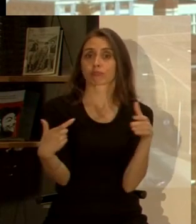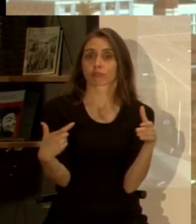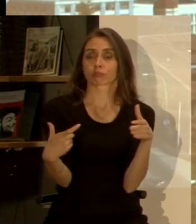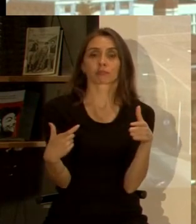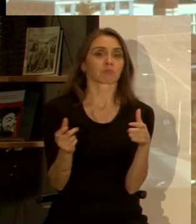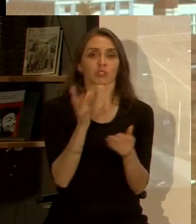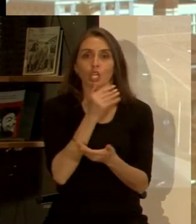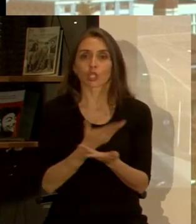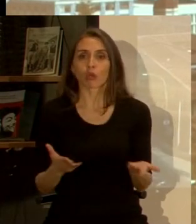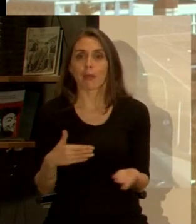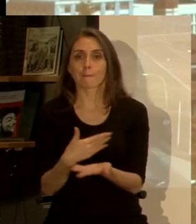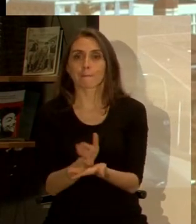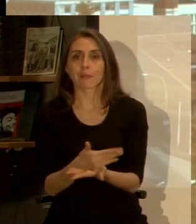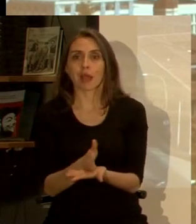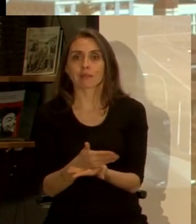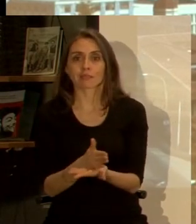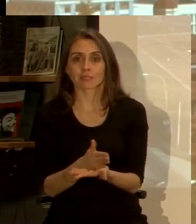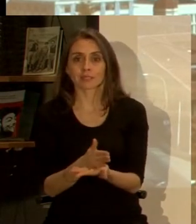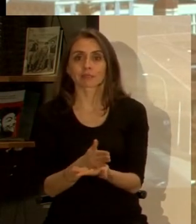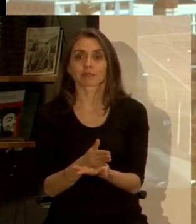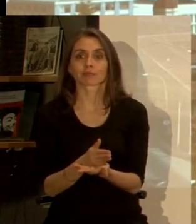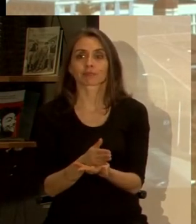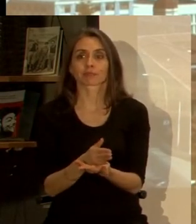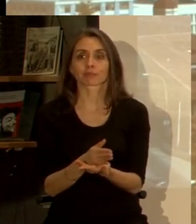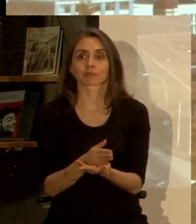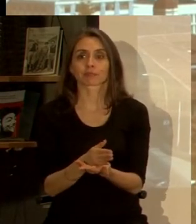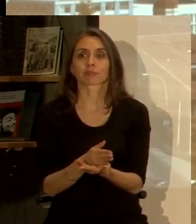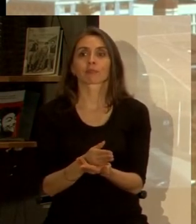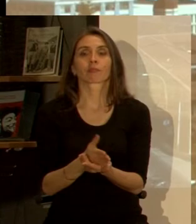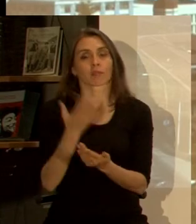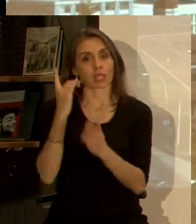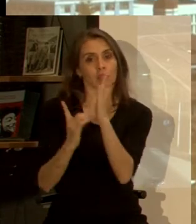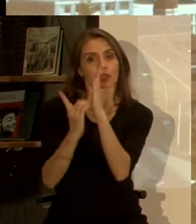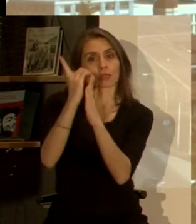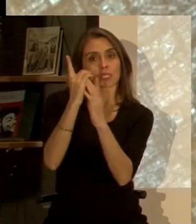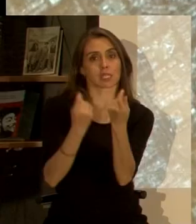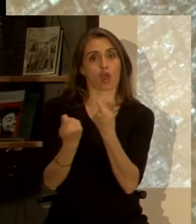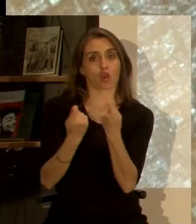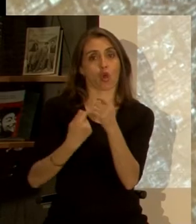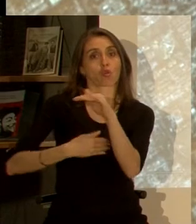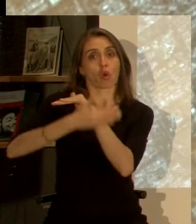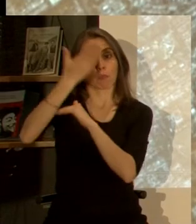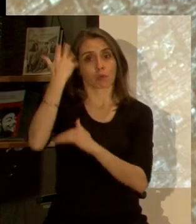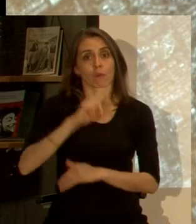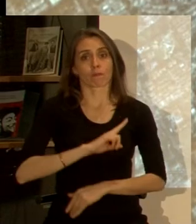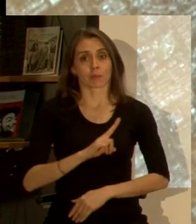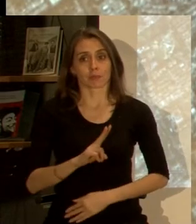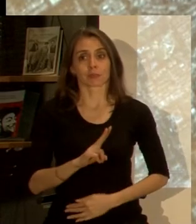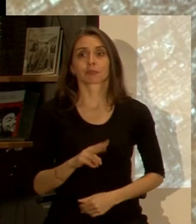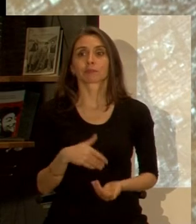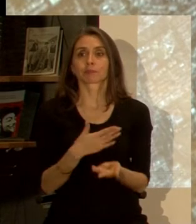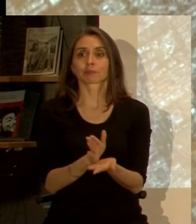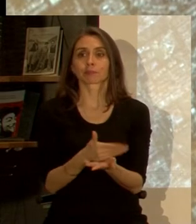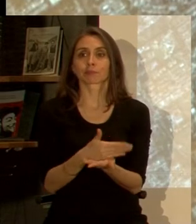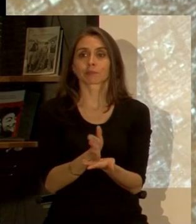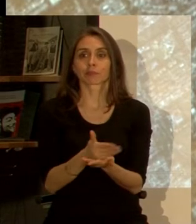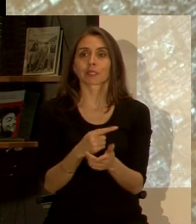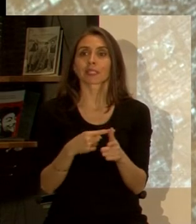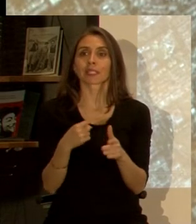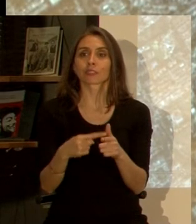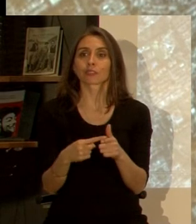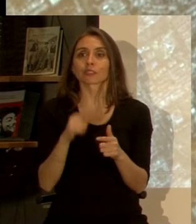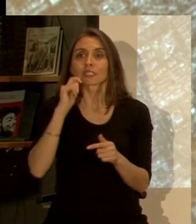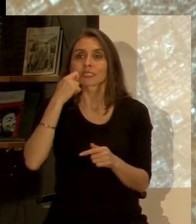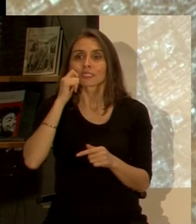carece de una planificación a pesar de ese impulso económico que tuvo inicial. La planificación entonces podría